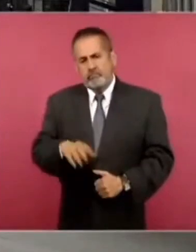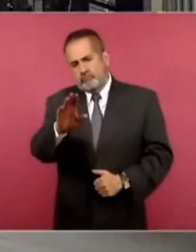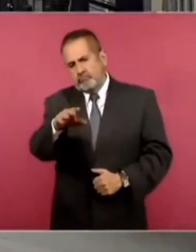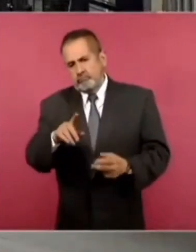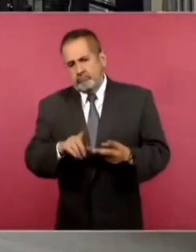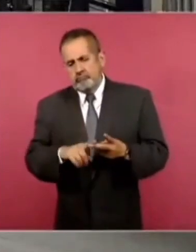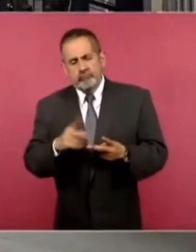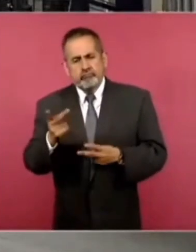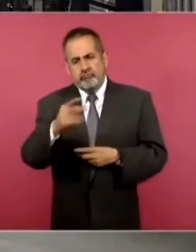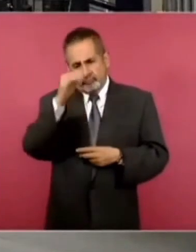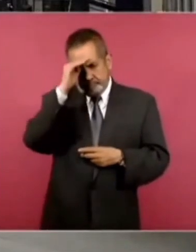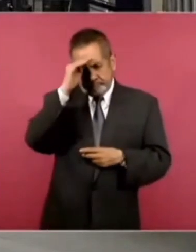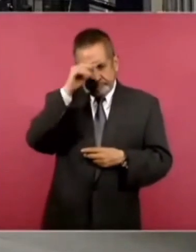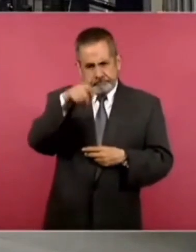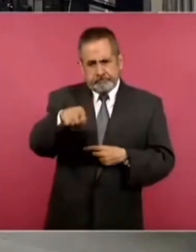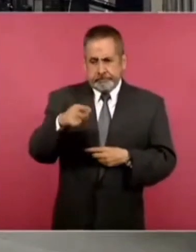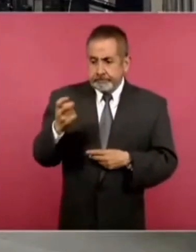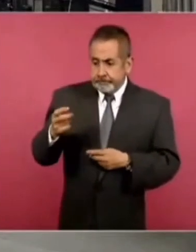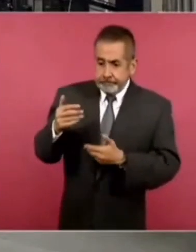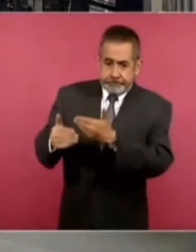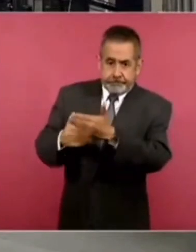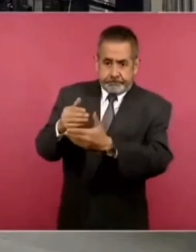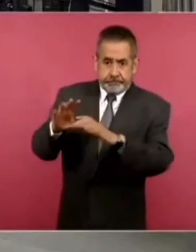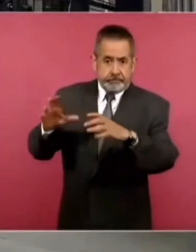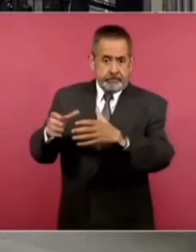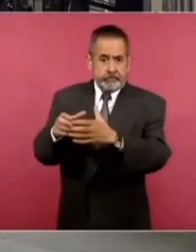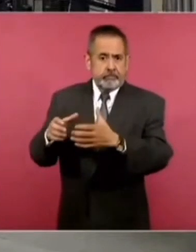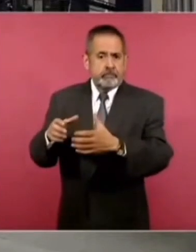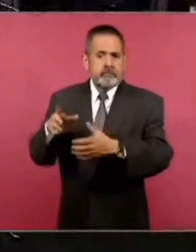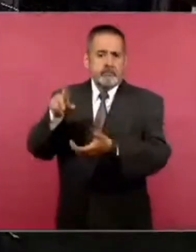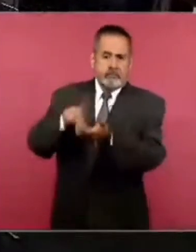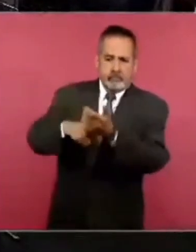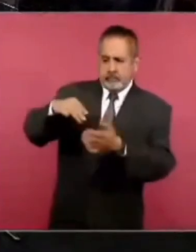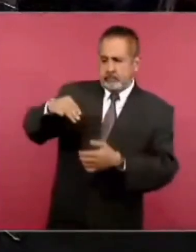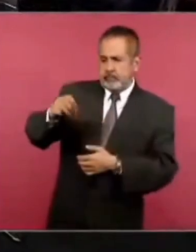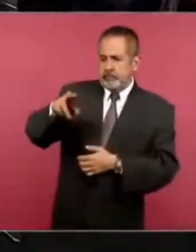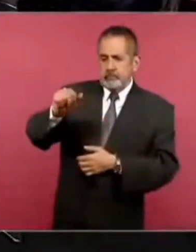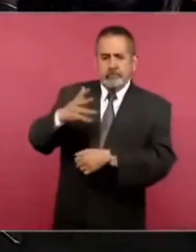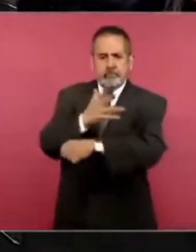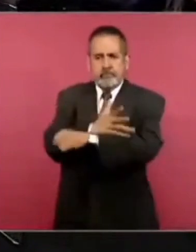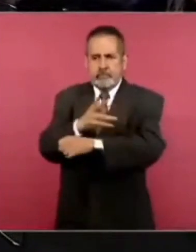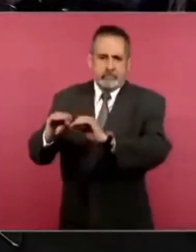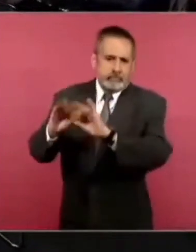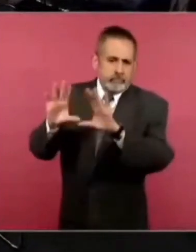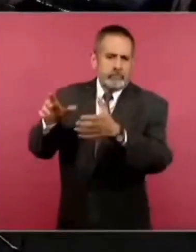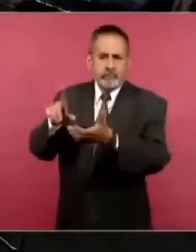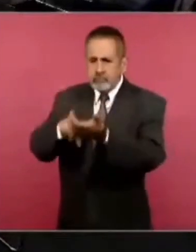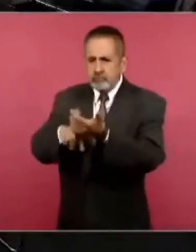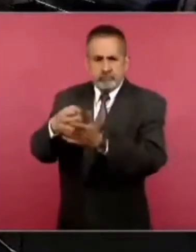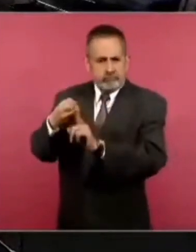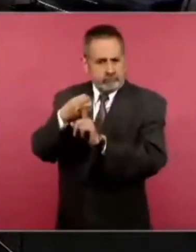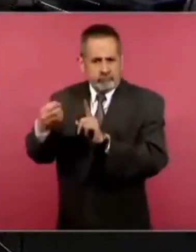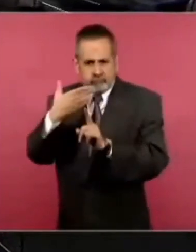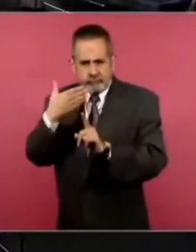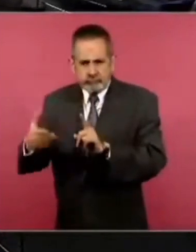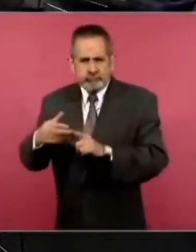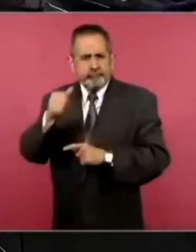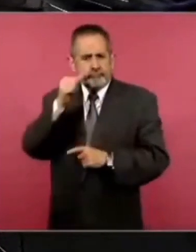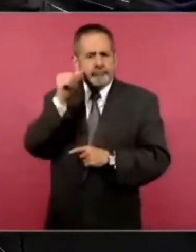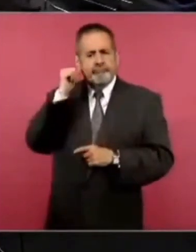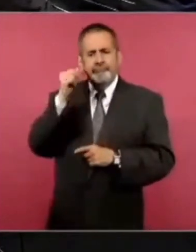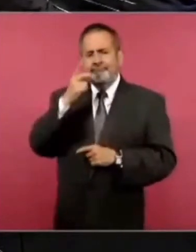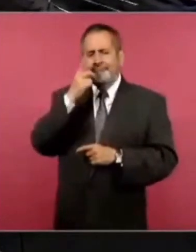¿Usted considera que este proceso fue completamente transparente, que fue honesto, que fue completamente legal? Justo ayer se hablaba